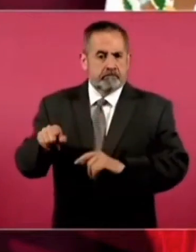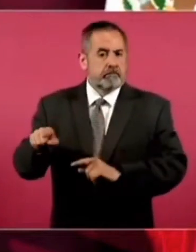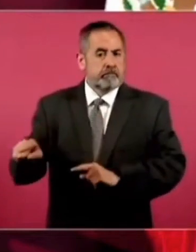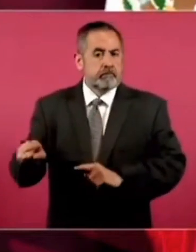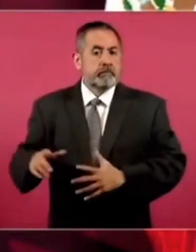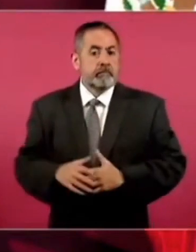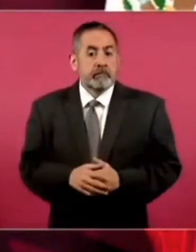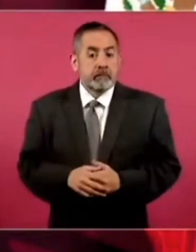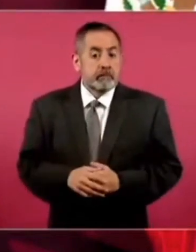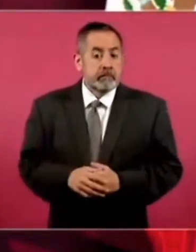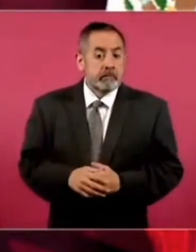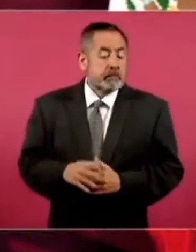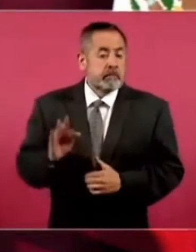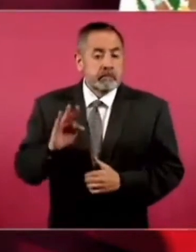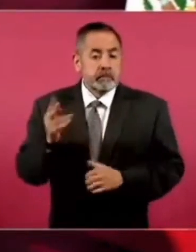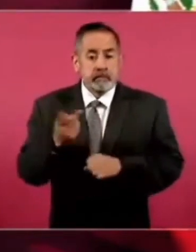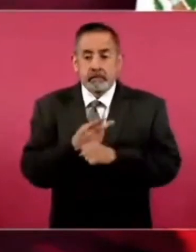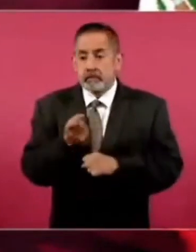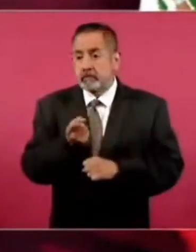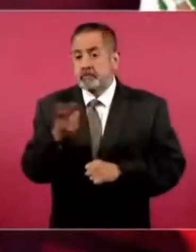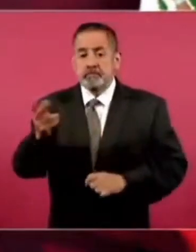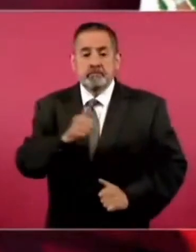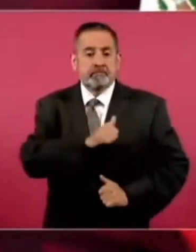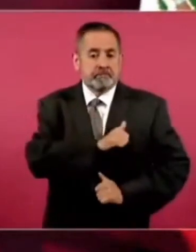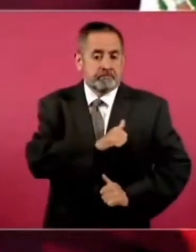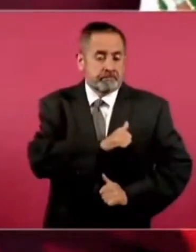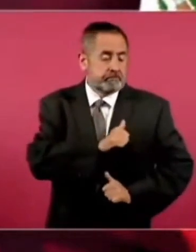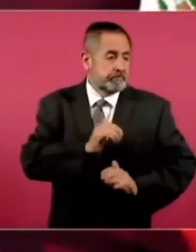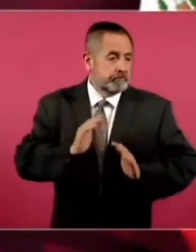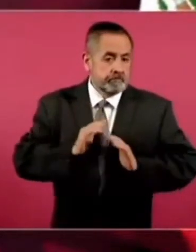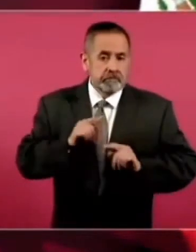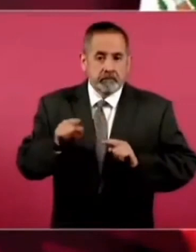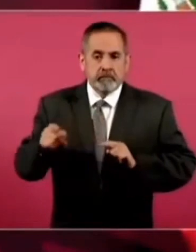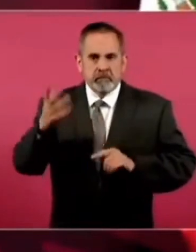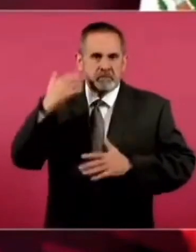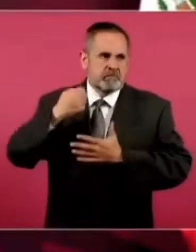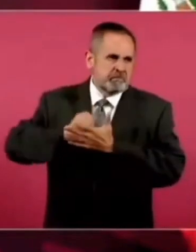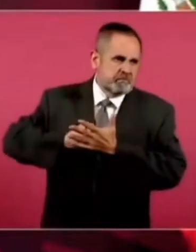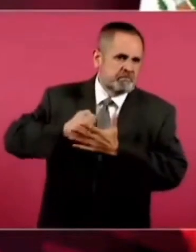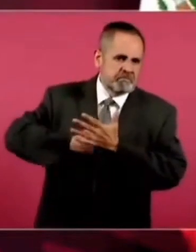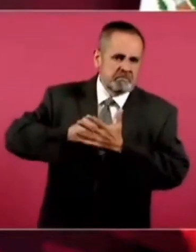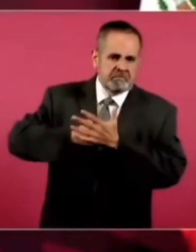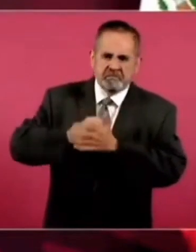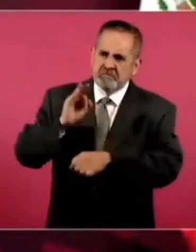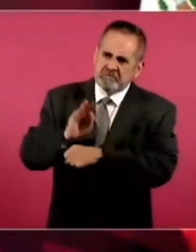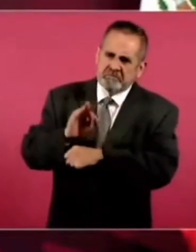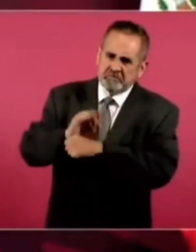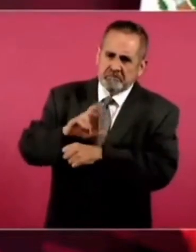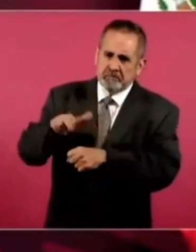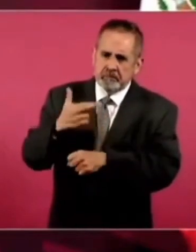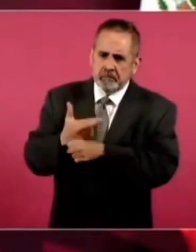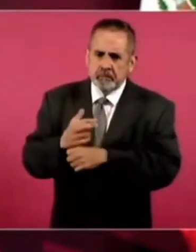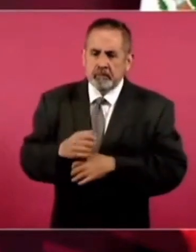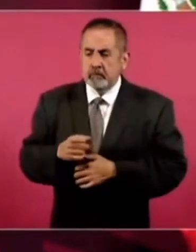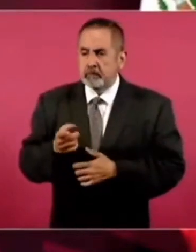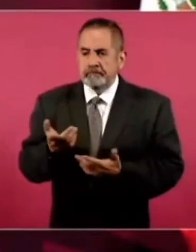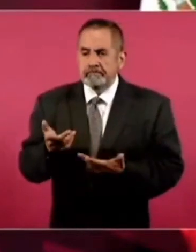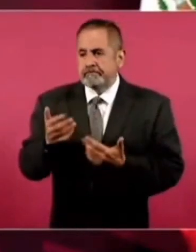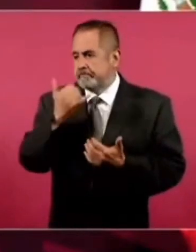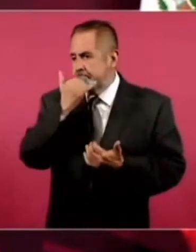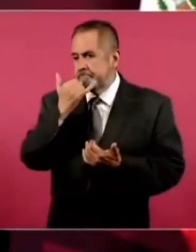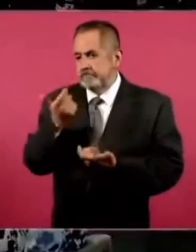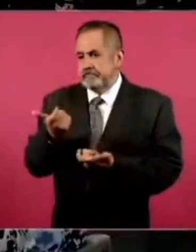Y muchos. Soldados. Que habían luchado. Defendido la república. Se quedan. Sin trabajo.